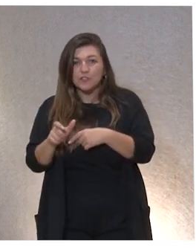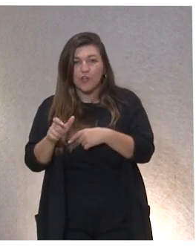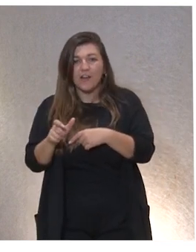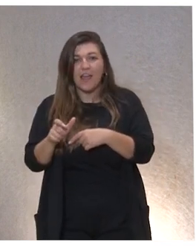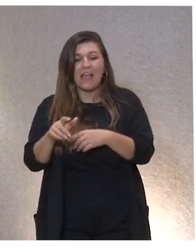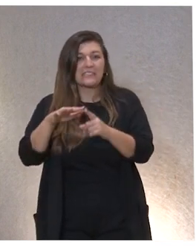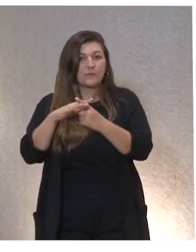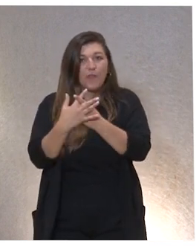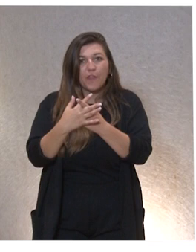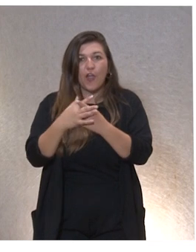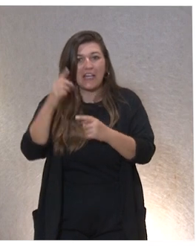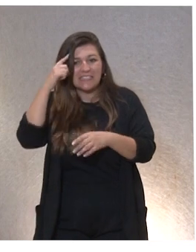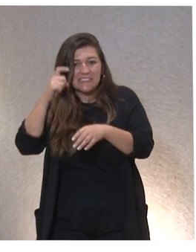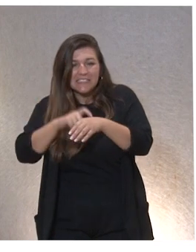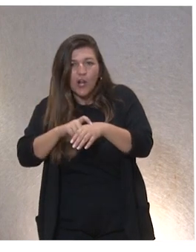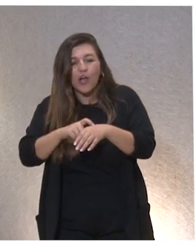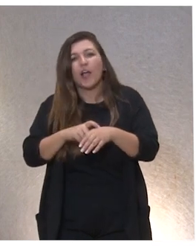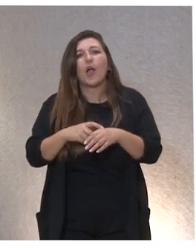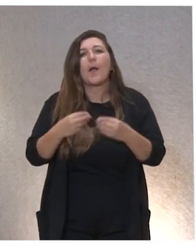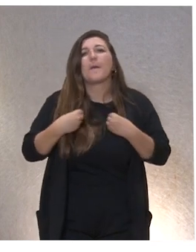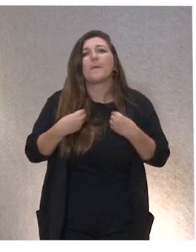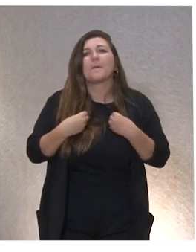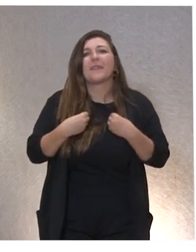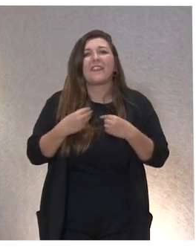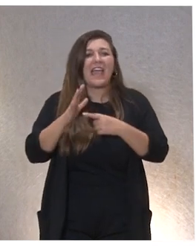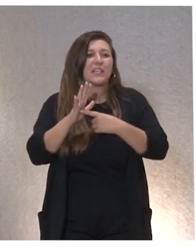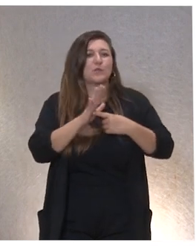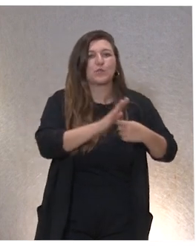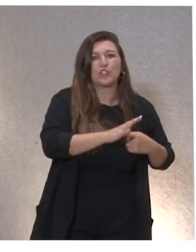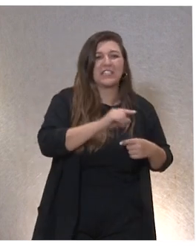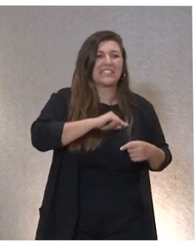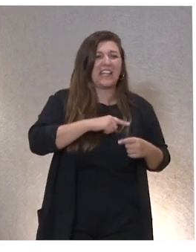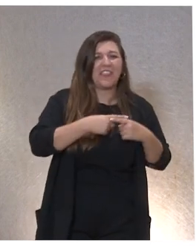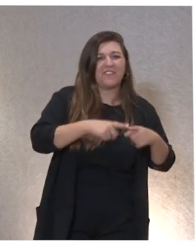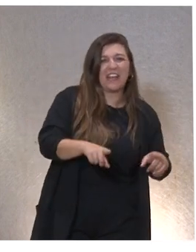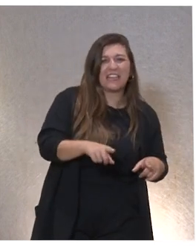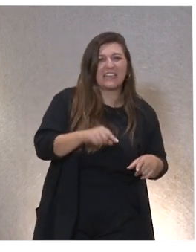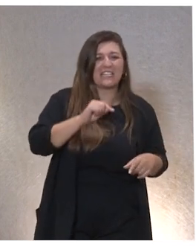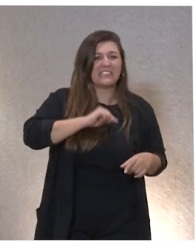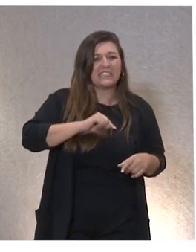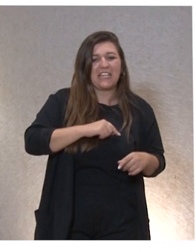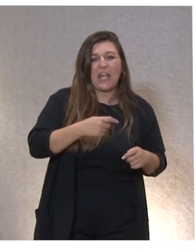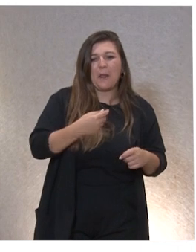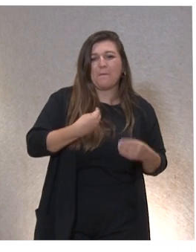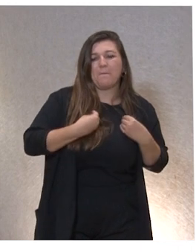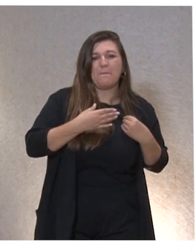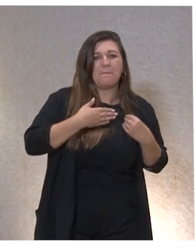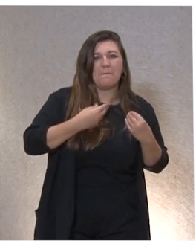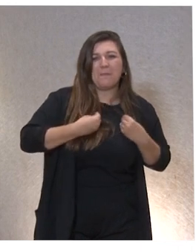las consecuencias éticas y psicológicas que tiene que una persona viva en una situación de exclusión moral, de sentirse diferente, de sentirse sin control sobre su vida, ¿vale?